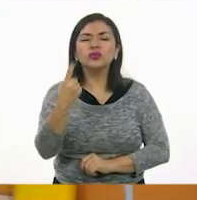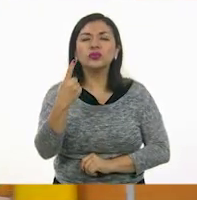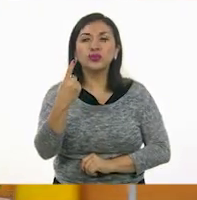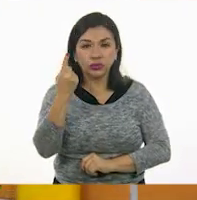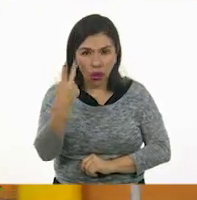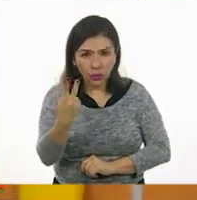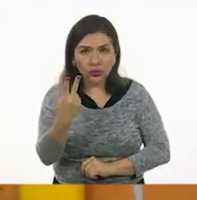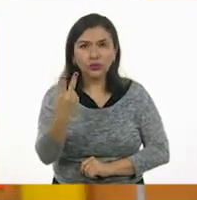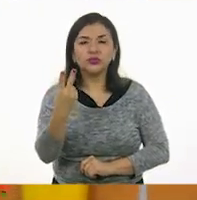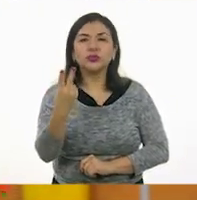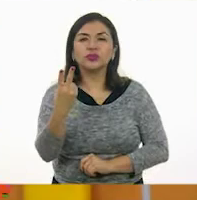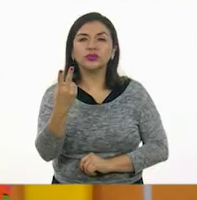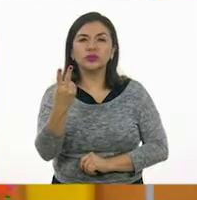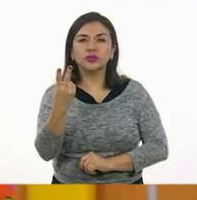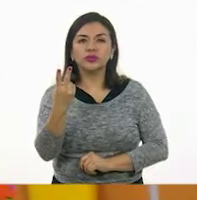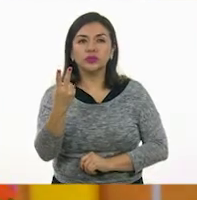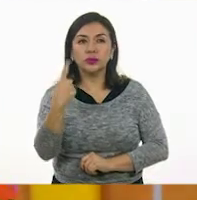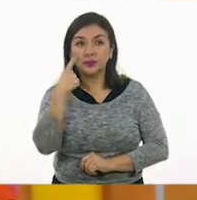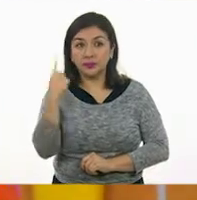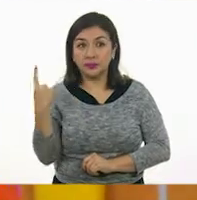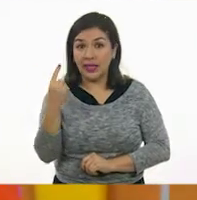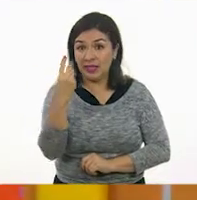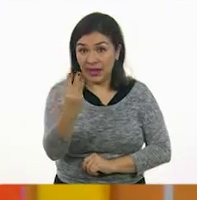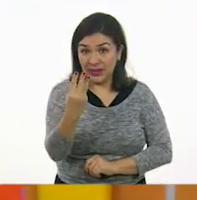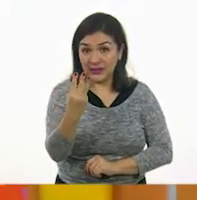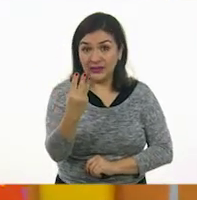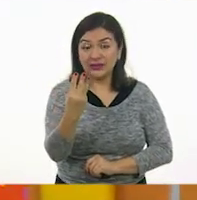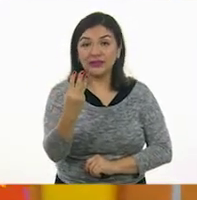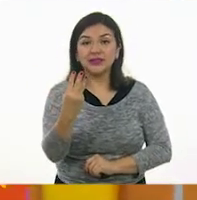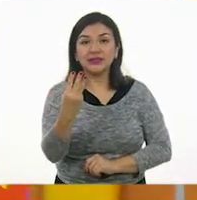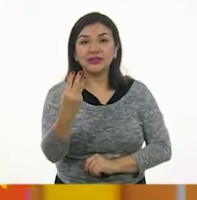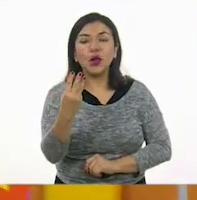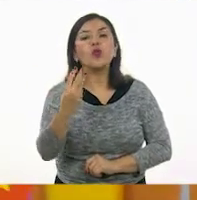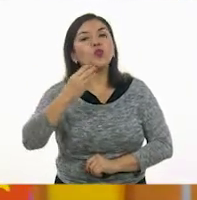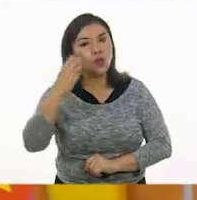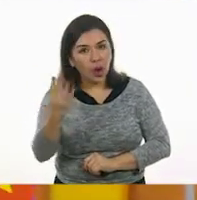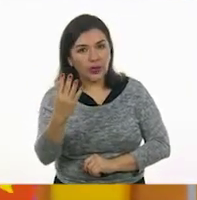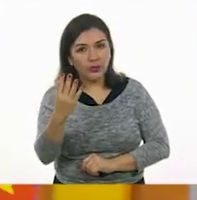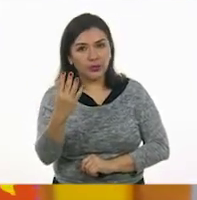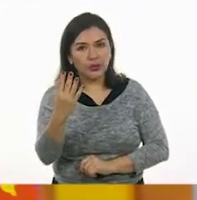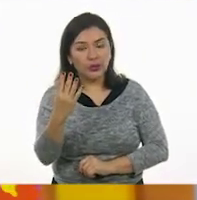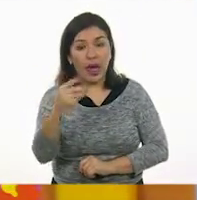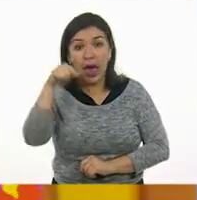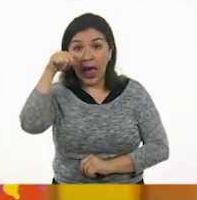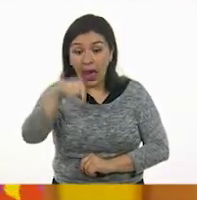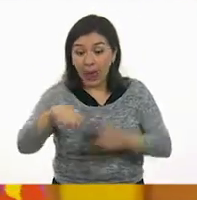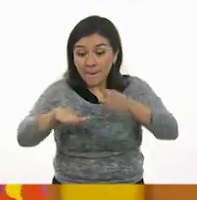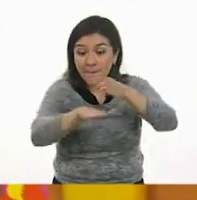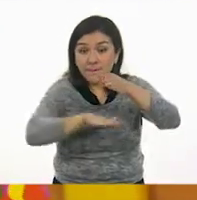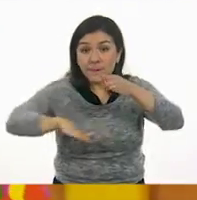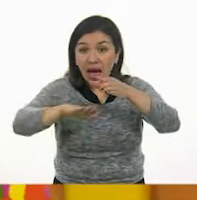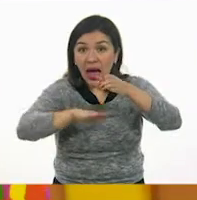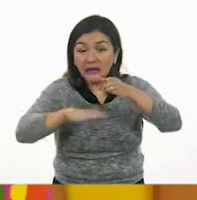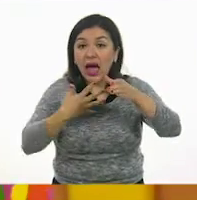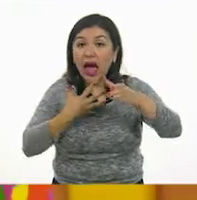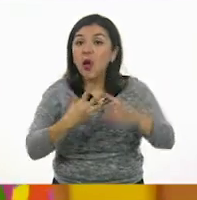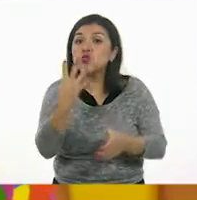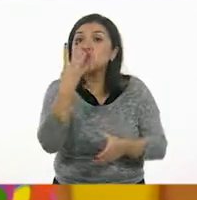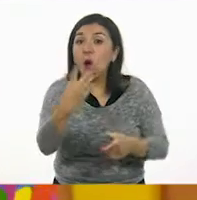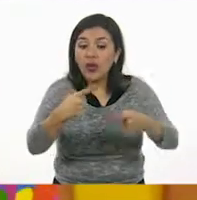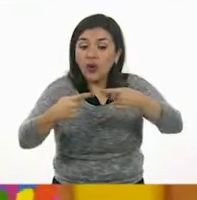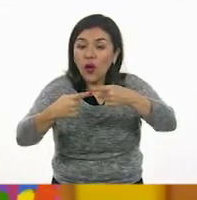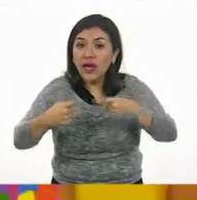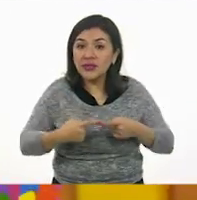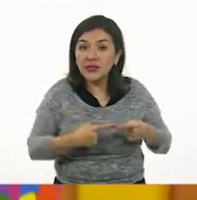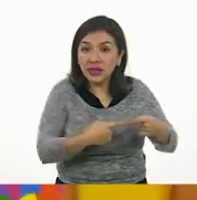Tengo dos. Tengo tres. Cuatro. En esta base. En esa base, exacto. Y estas